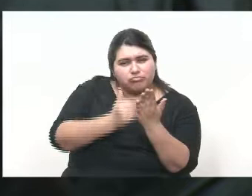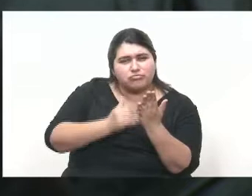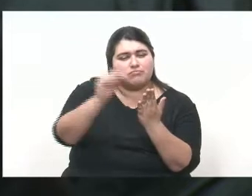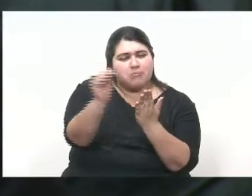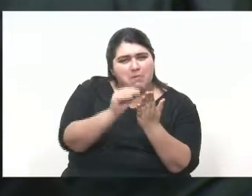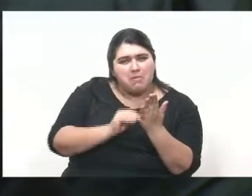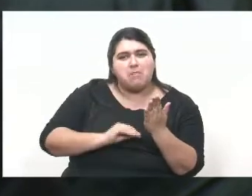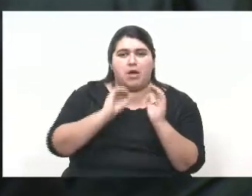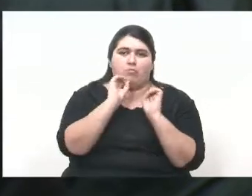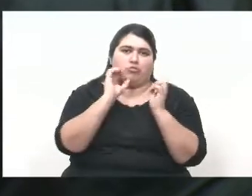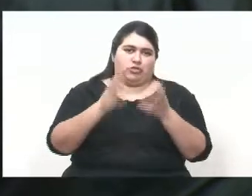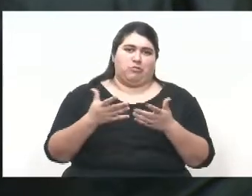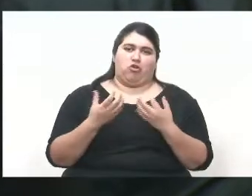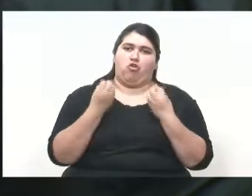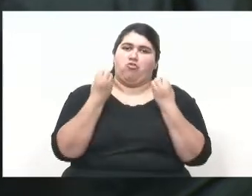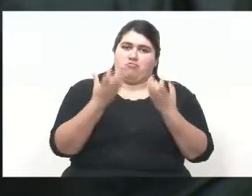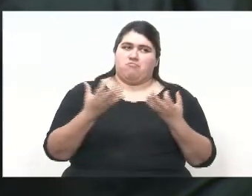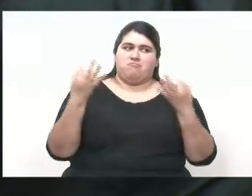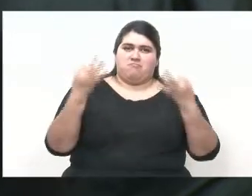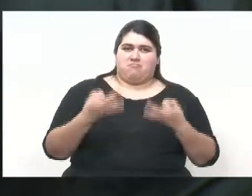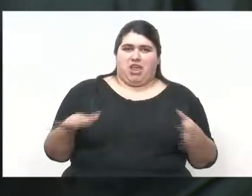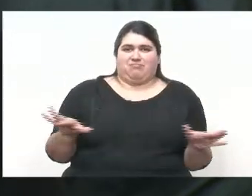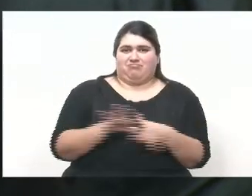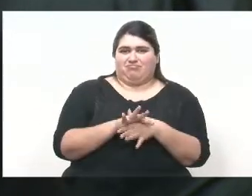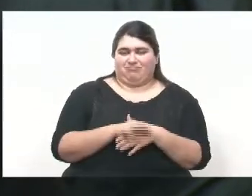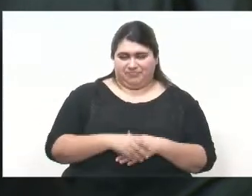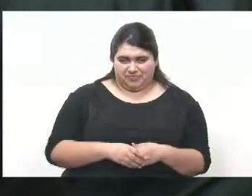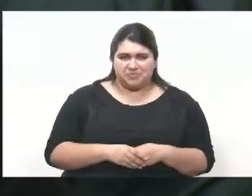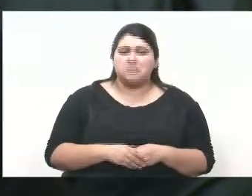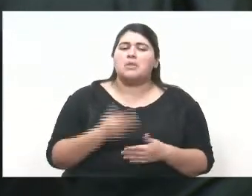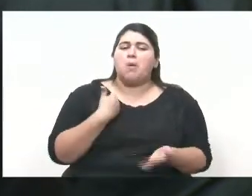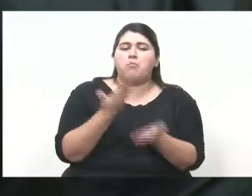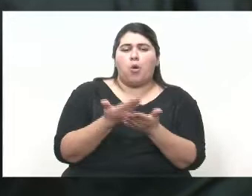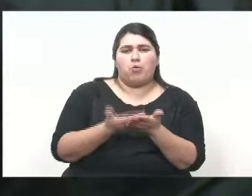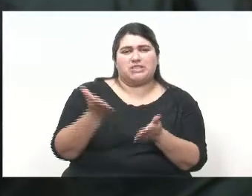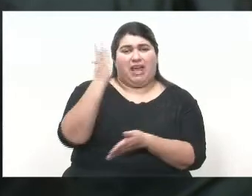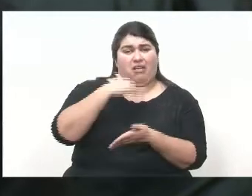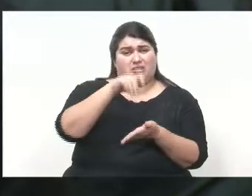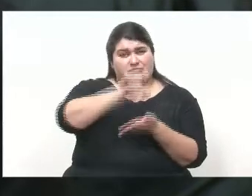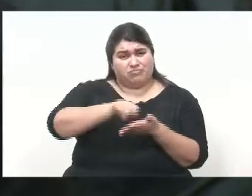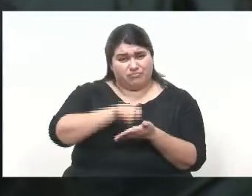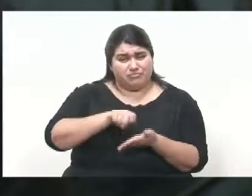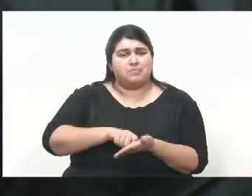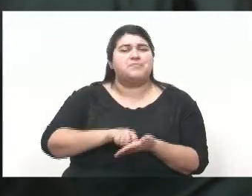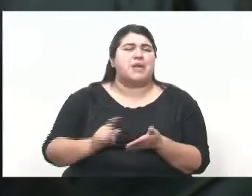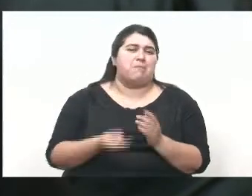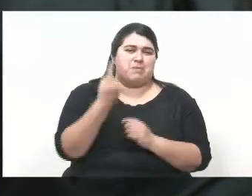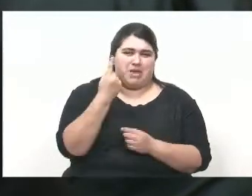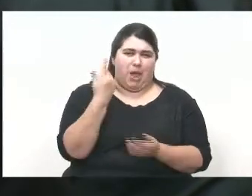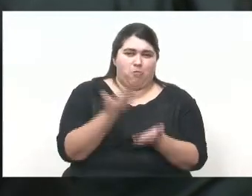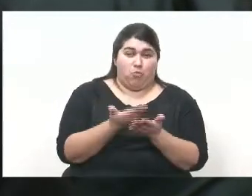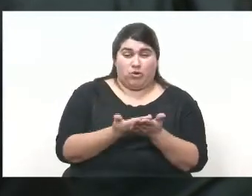mejorado y robustecido. La primera propuesta de mi autoría fue presentada, la primera iniciativa en el año